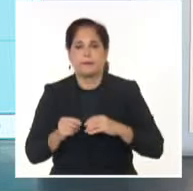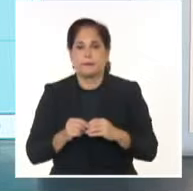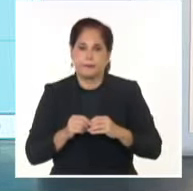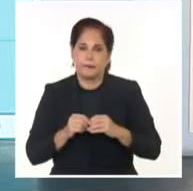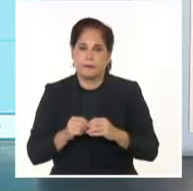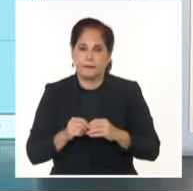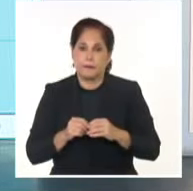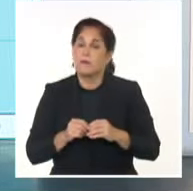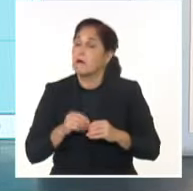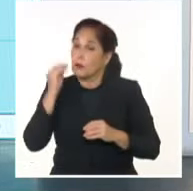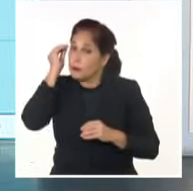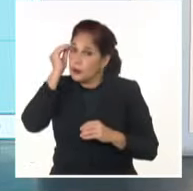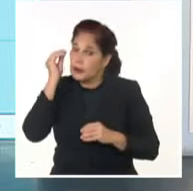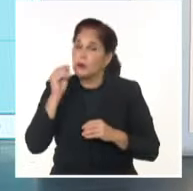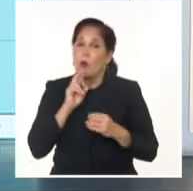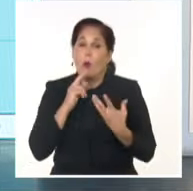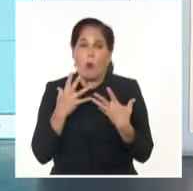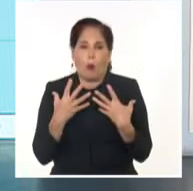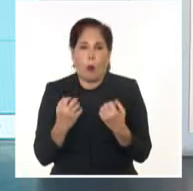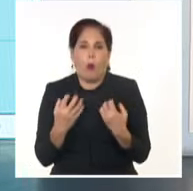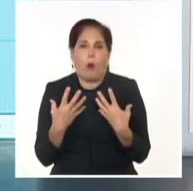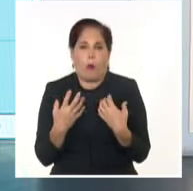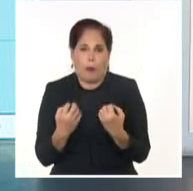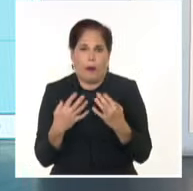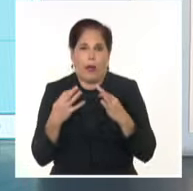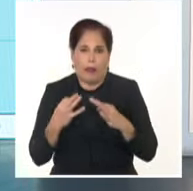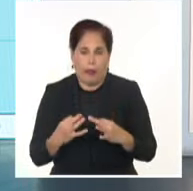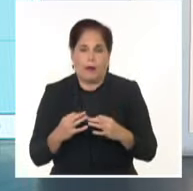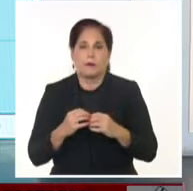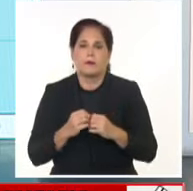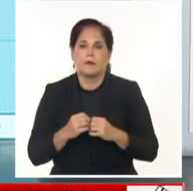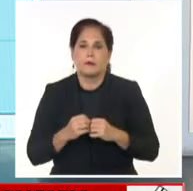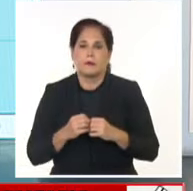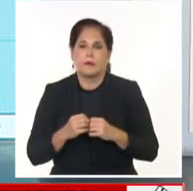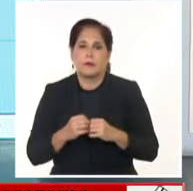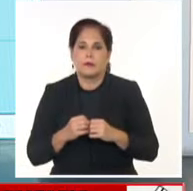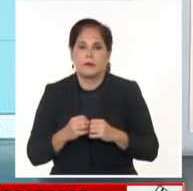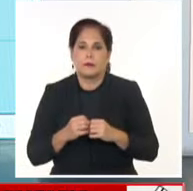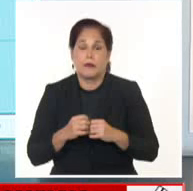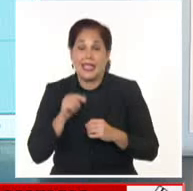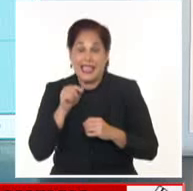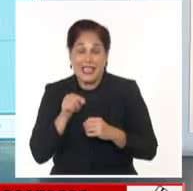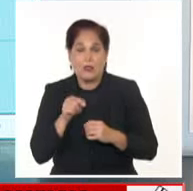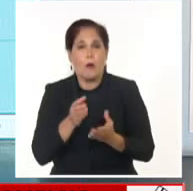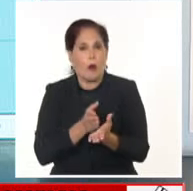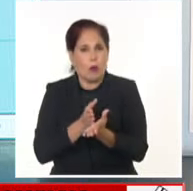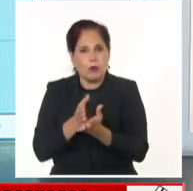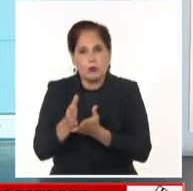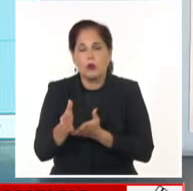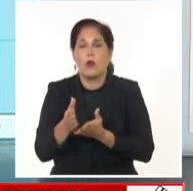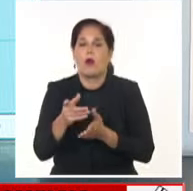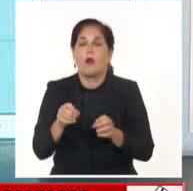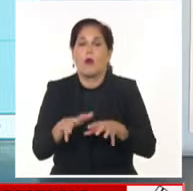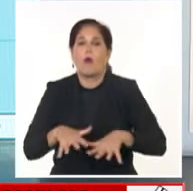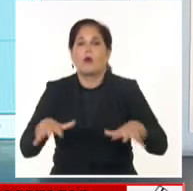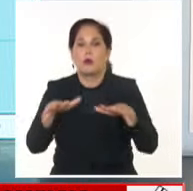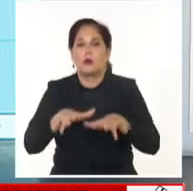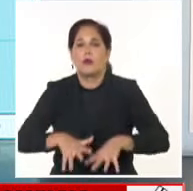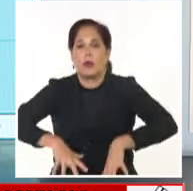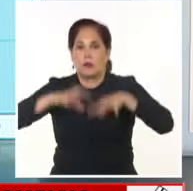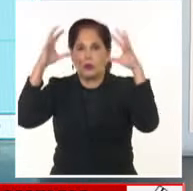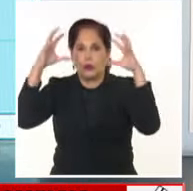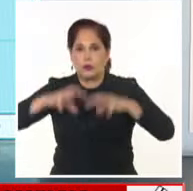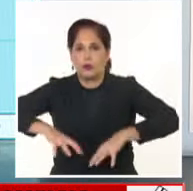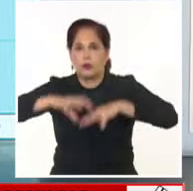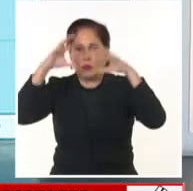mantener un flujo bien húmedo del sur sobre la zona occidental oriental del país, lo que va a continuar generando condiciones favorables para la lluvia en esta